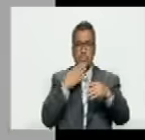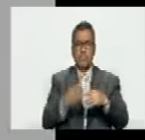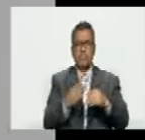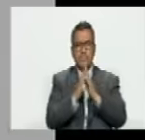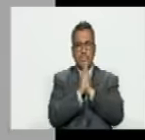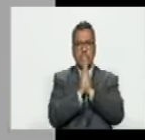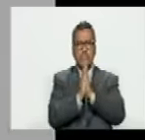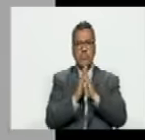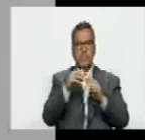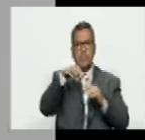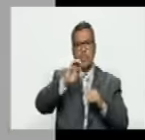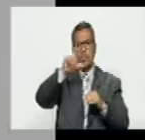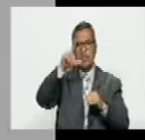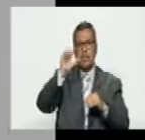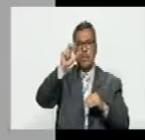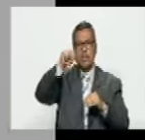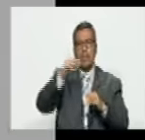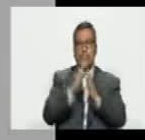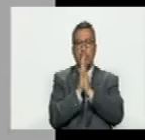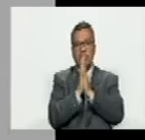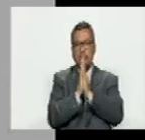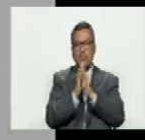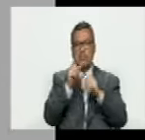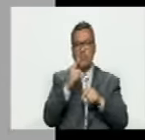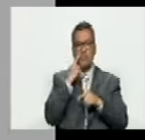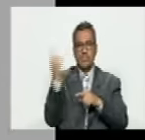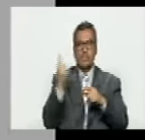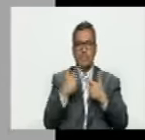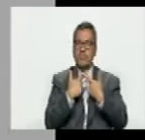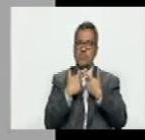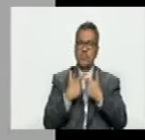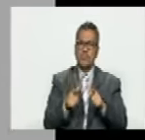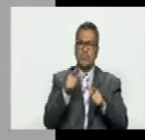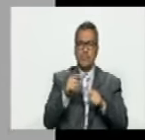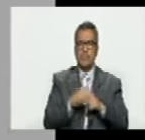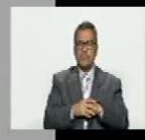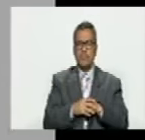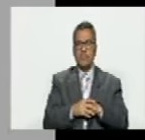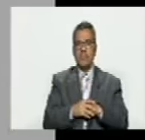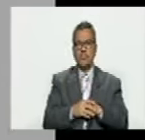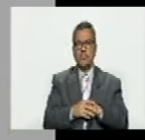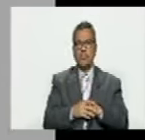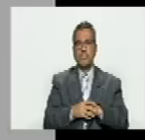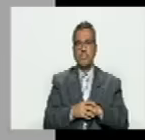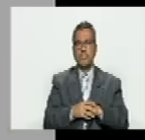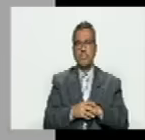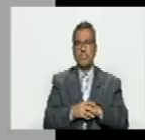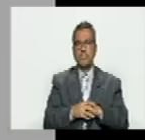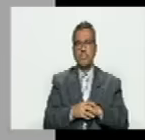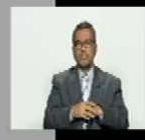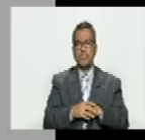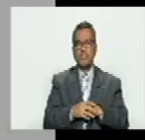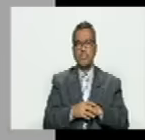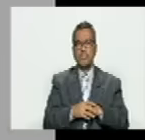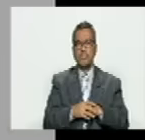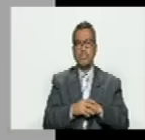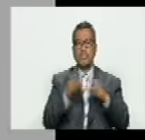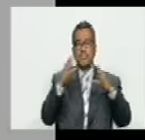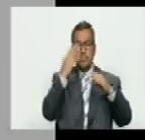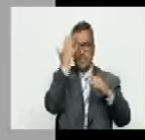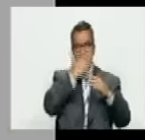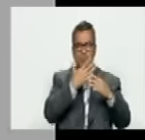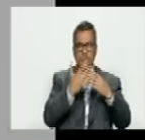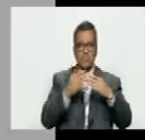rogándole a Musk que por favor liberen quiten el velo que